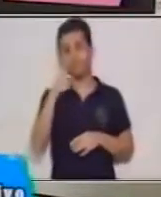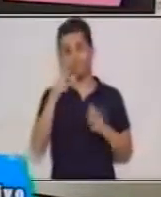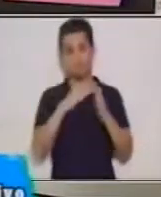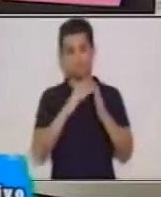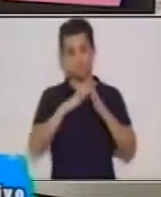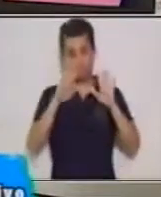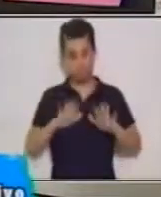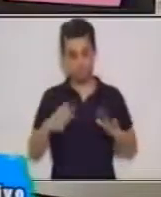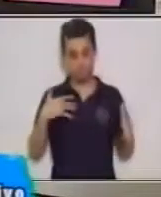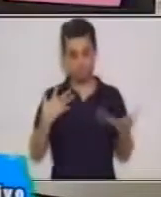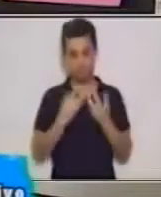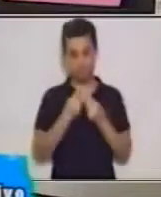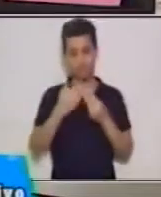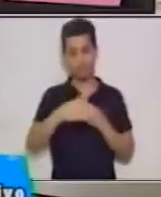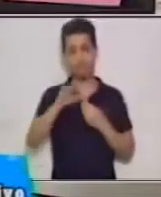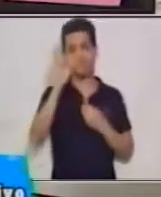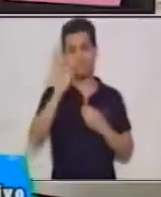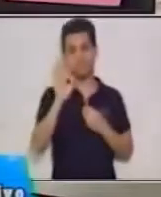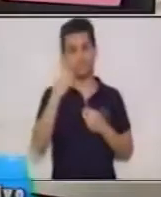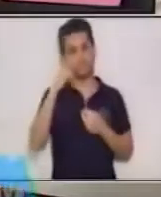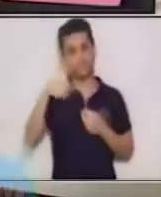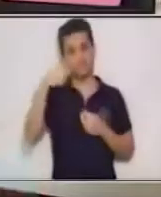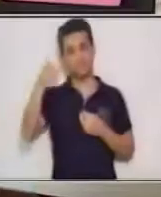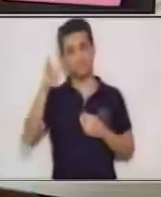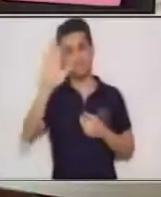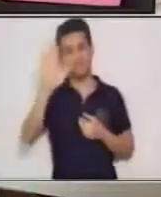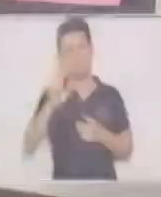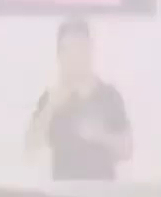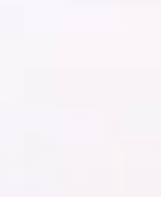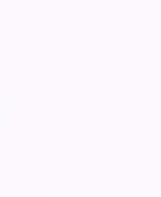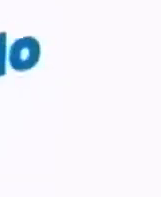juntos saldremos adelante hasta la próxima chau chau chau